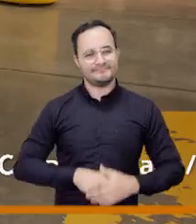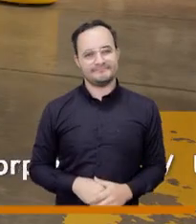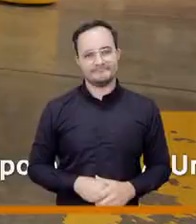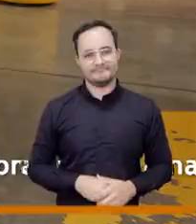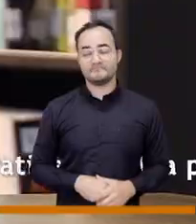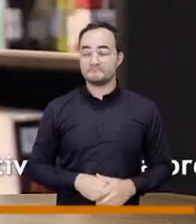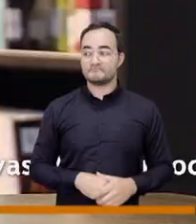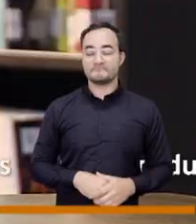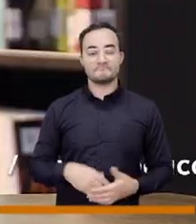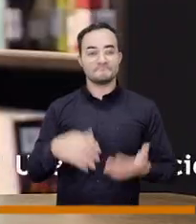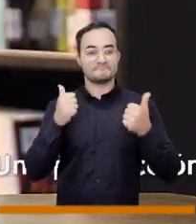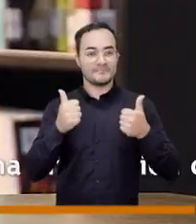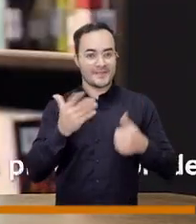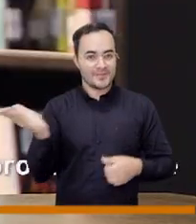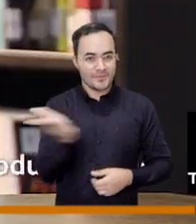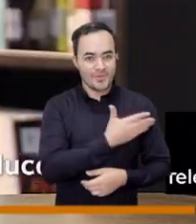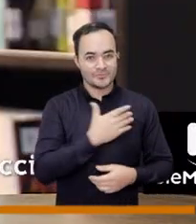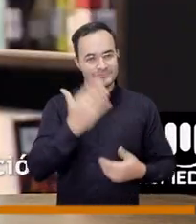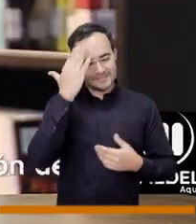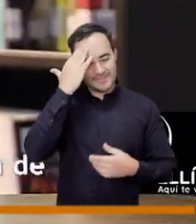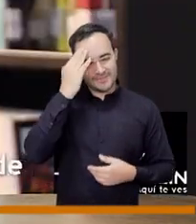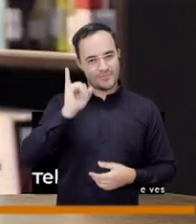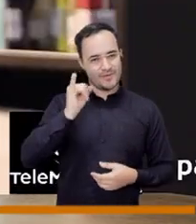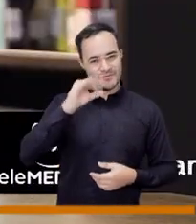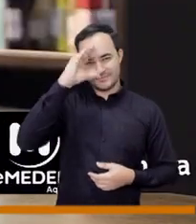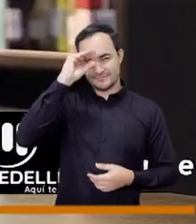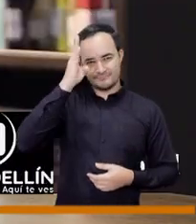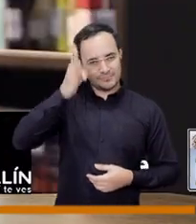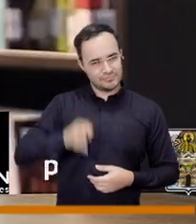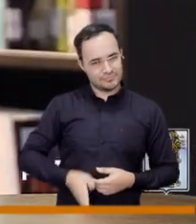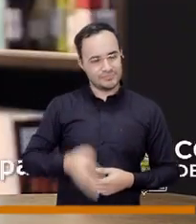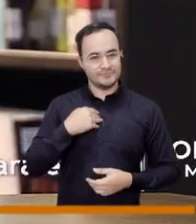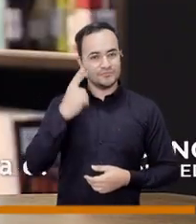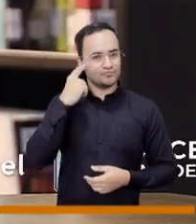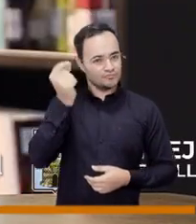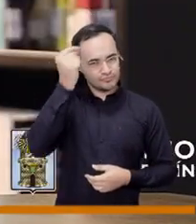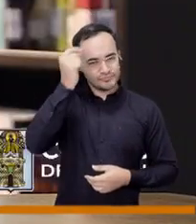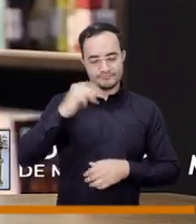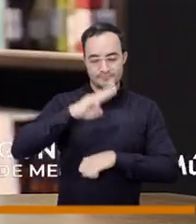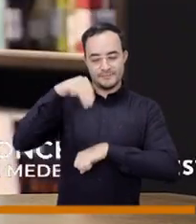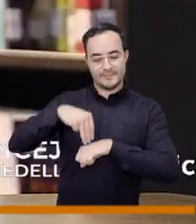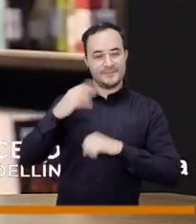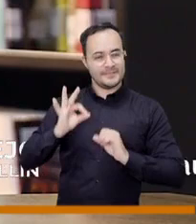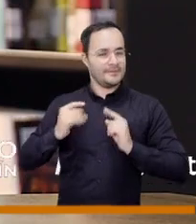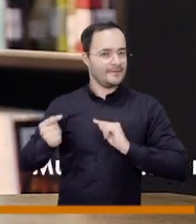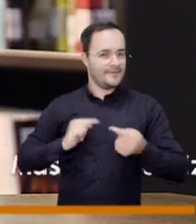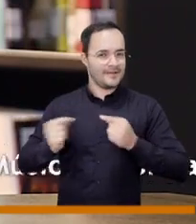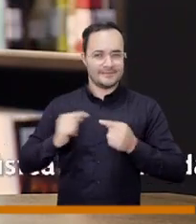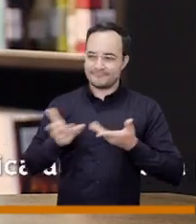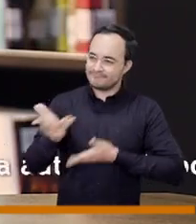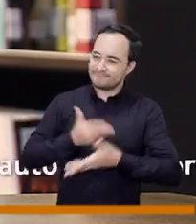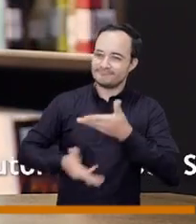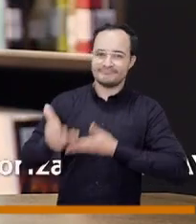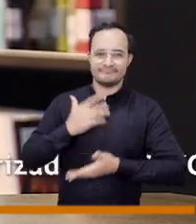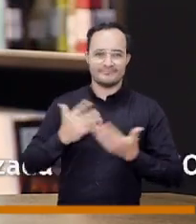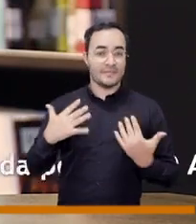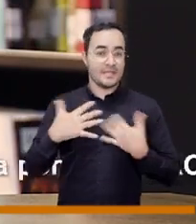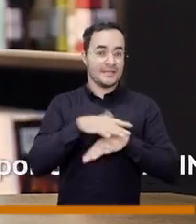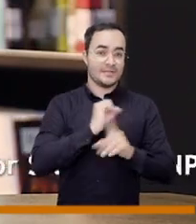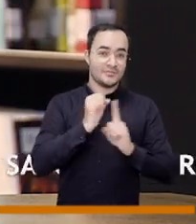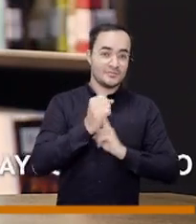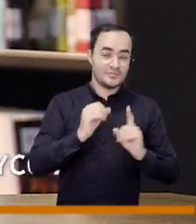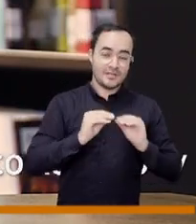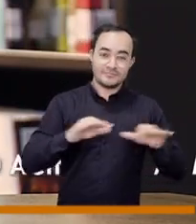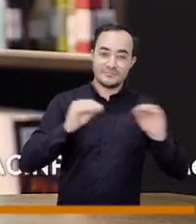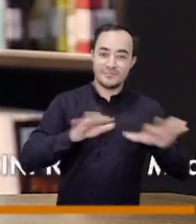bueno y ya saben ustedes todos los jueves a las 8 de la noche tenemos una cita a través de nuestro canal telemedellín el debate que siempre está presente